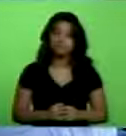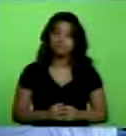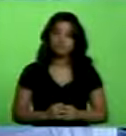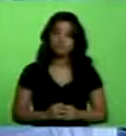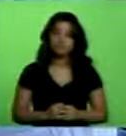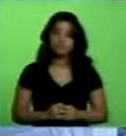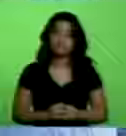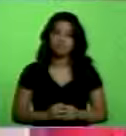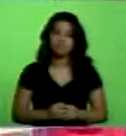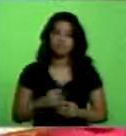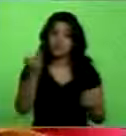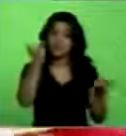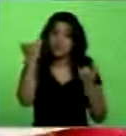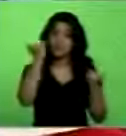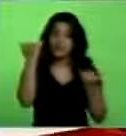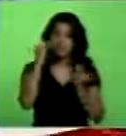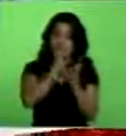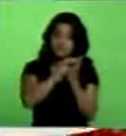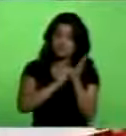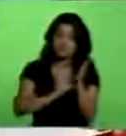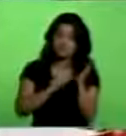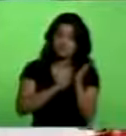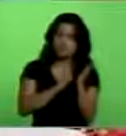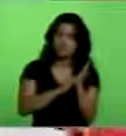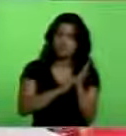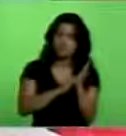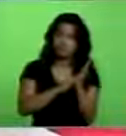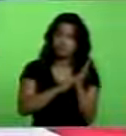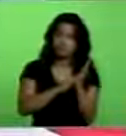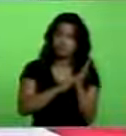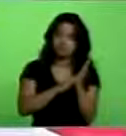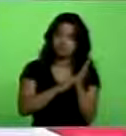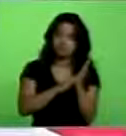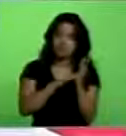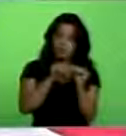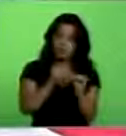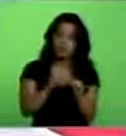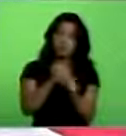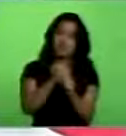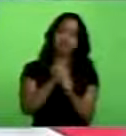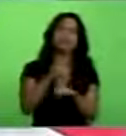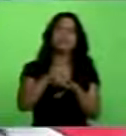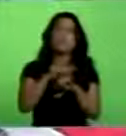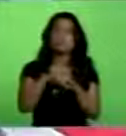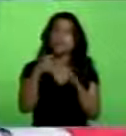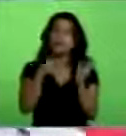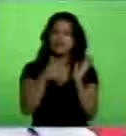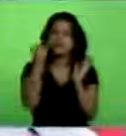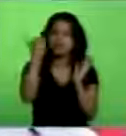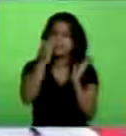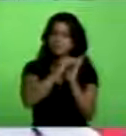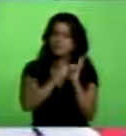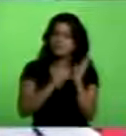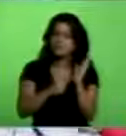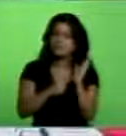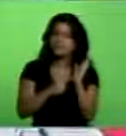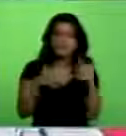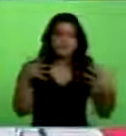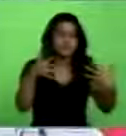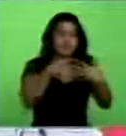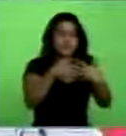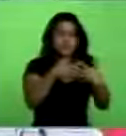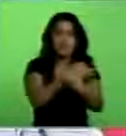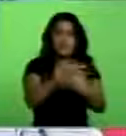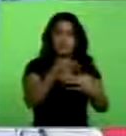son las ideas que también vamos a llevar porque engranan perfectamente con el espíritu de Mercosur.